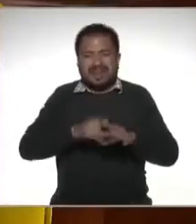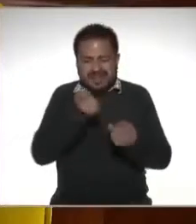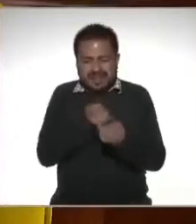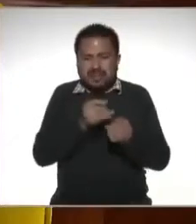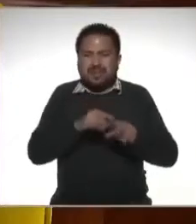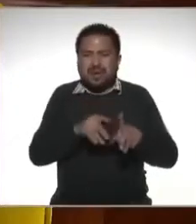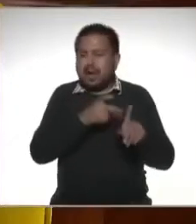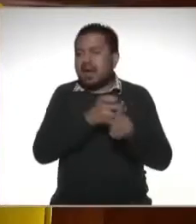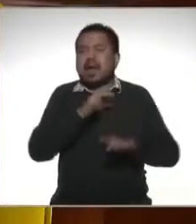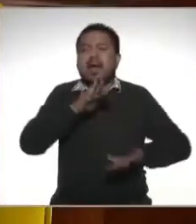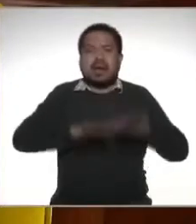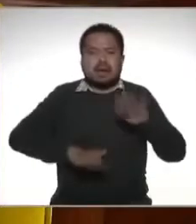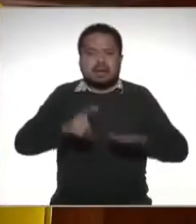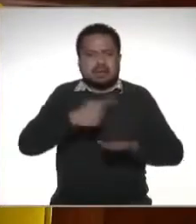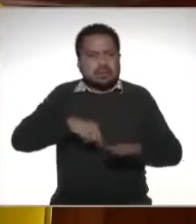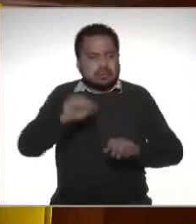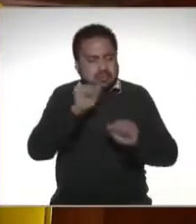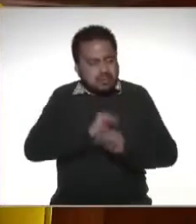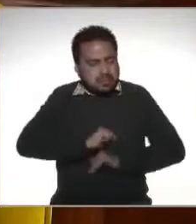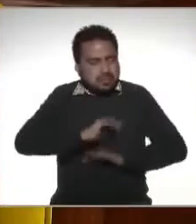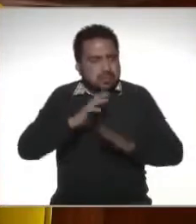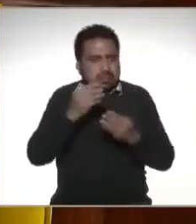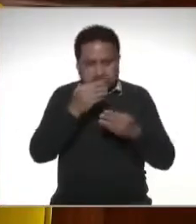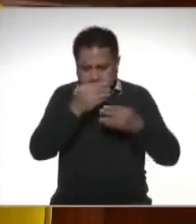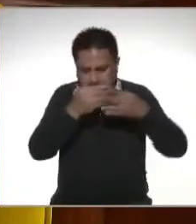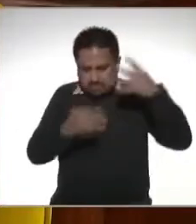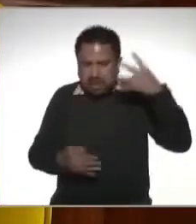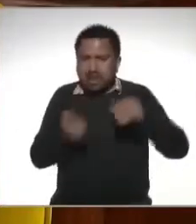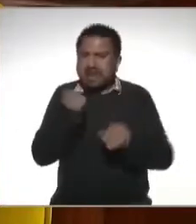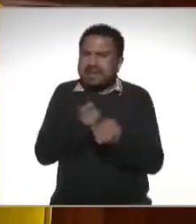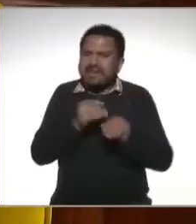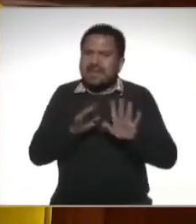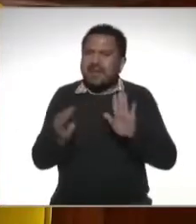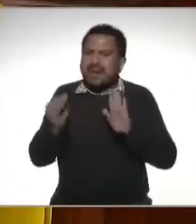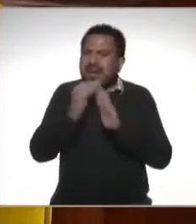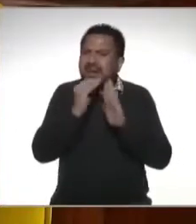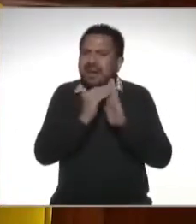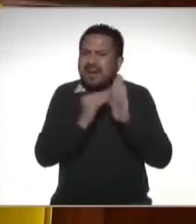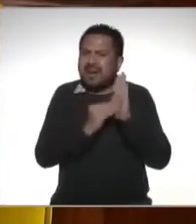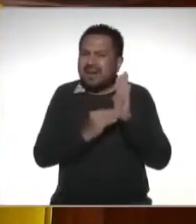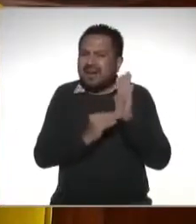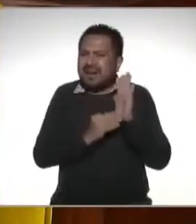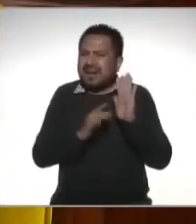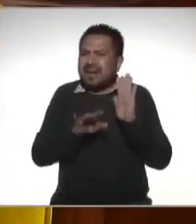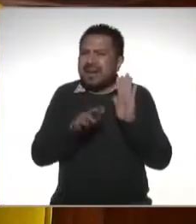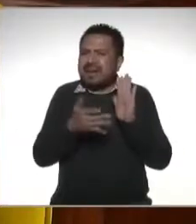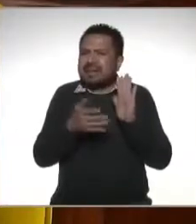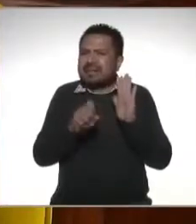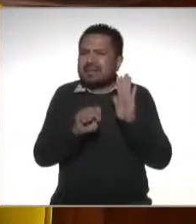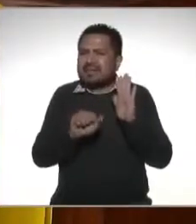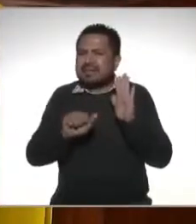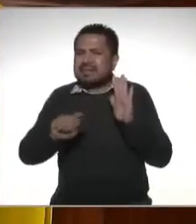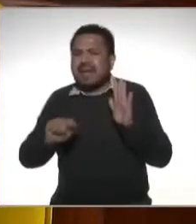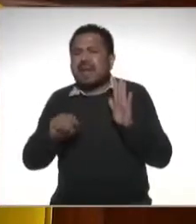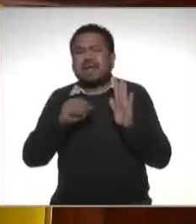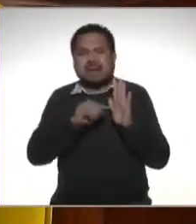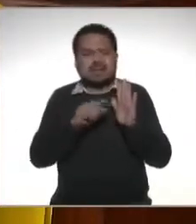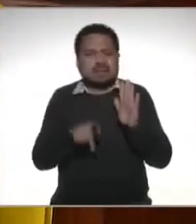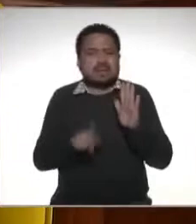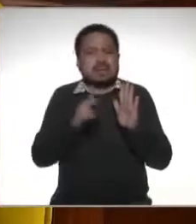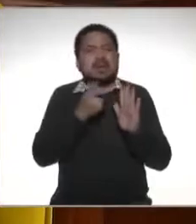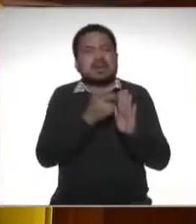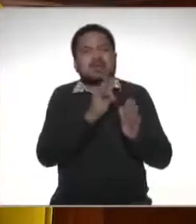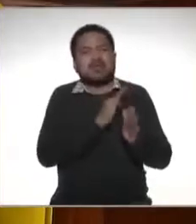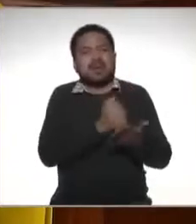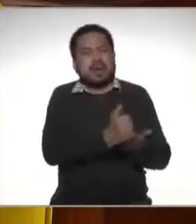hay veces que se sorprende uno de la cantidad de información que puede estar ahí en las bases del SAT pero bueno finalmente eso también nos